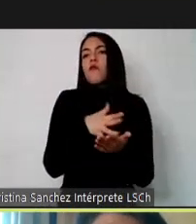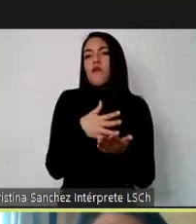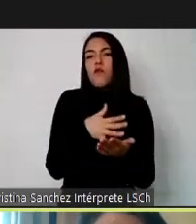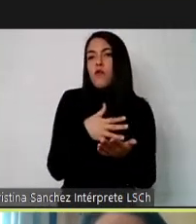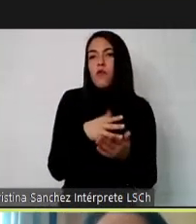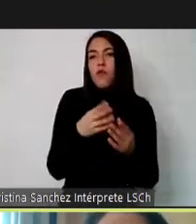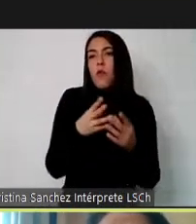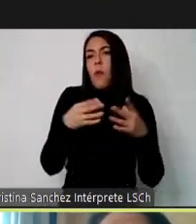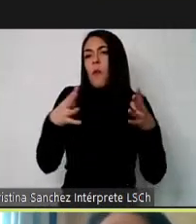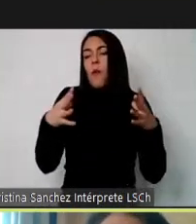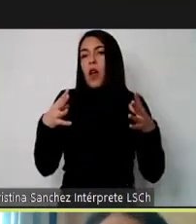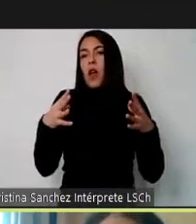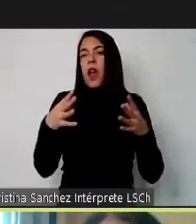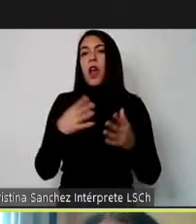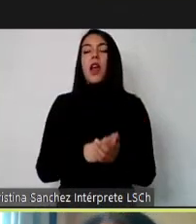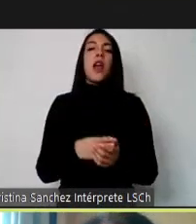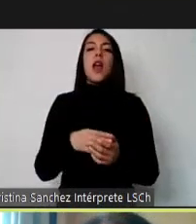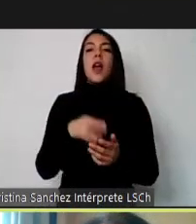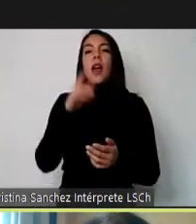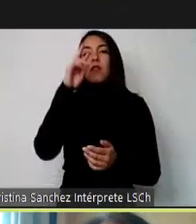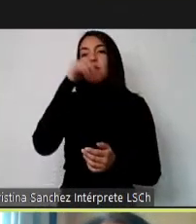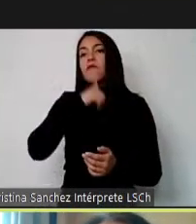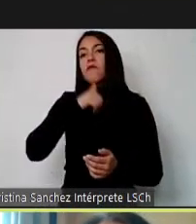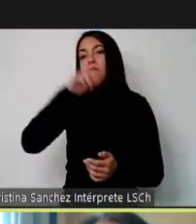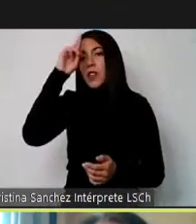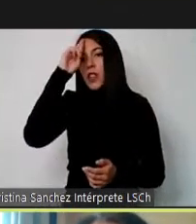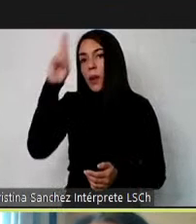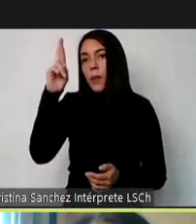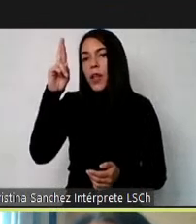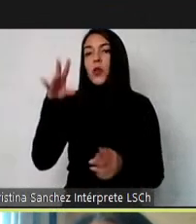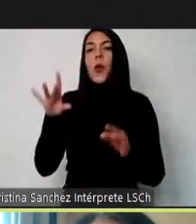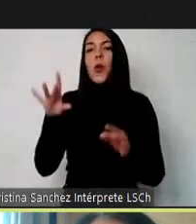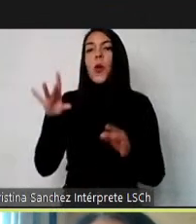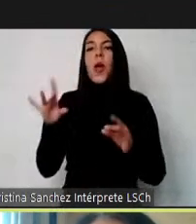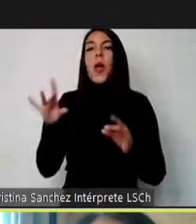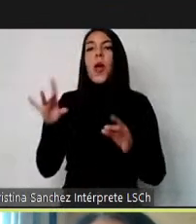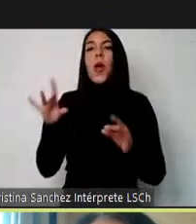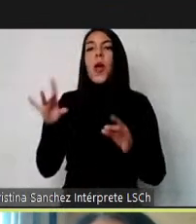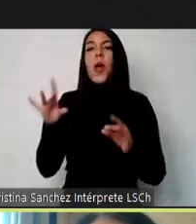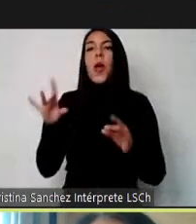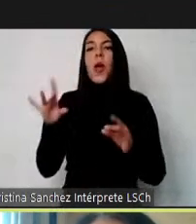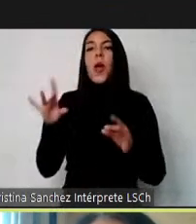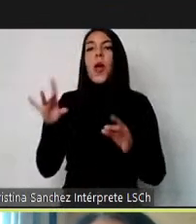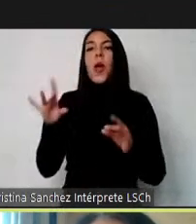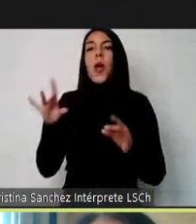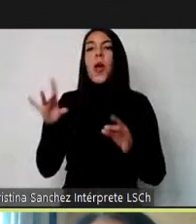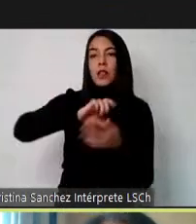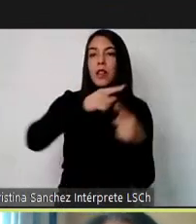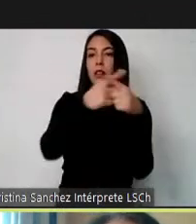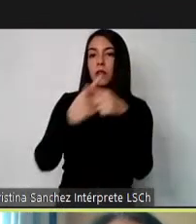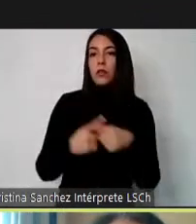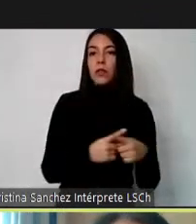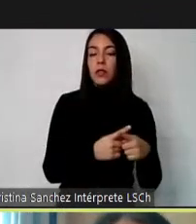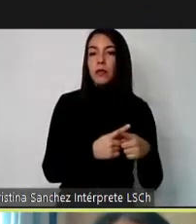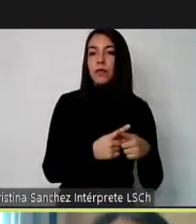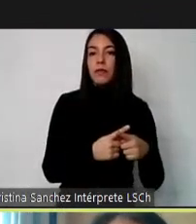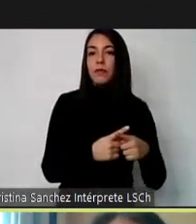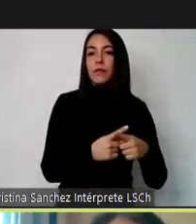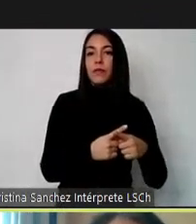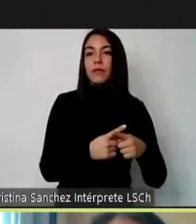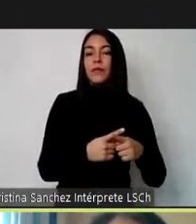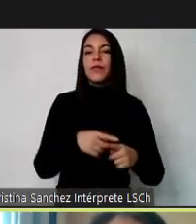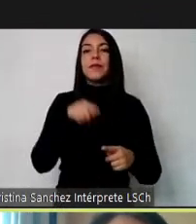irrespeto y manipulación de los mismos por parte de los Estados y de las sociedades. Este